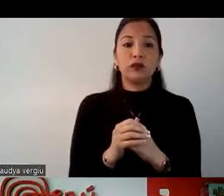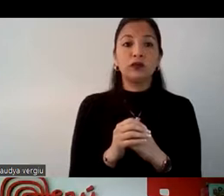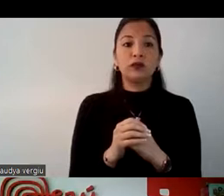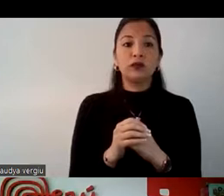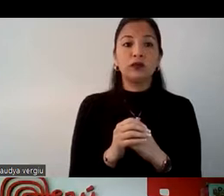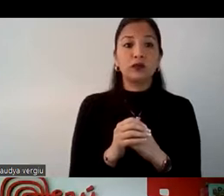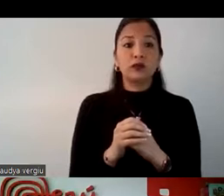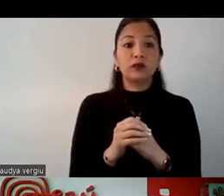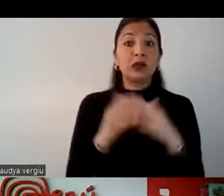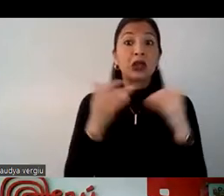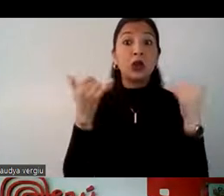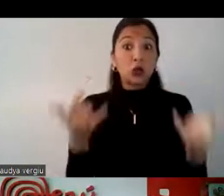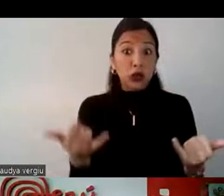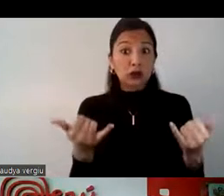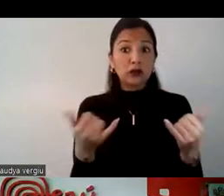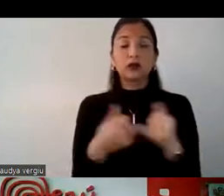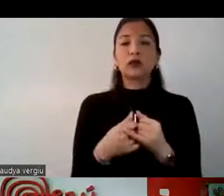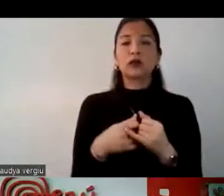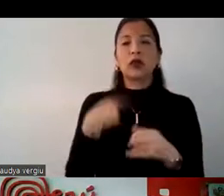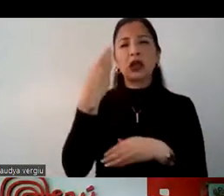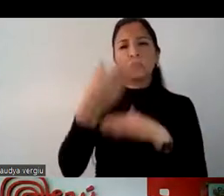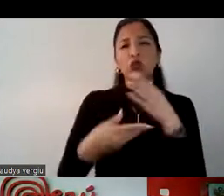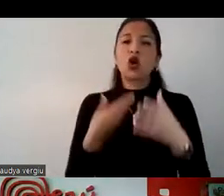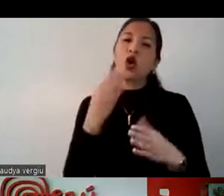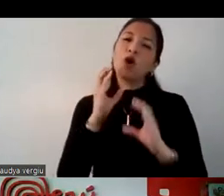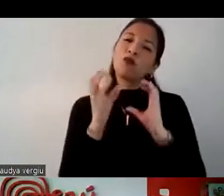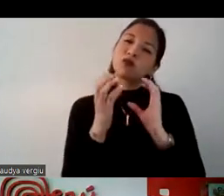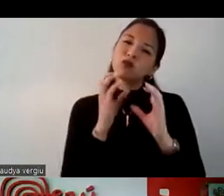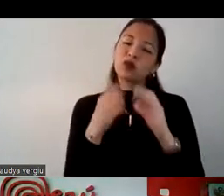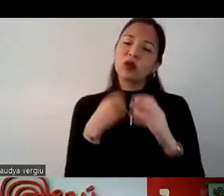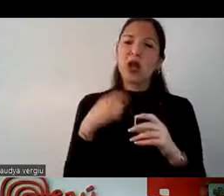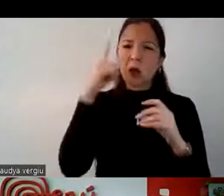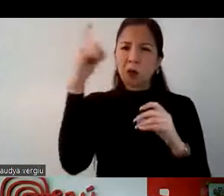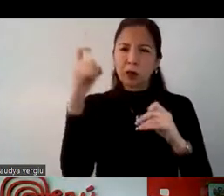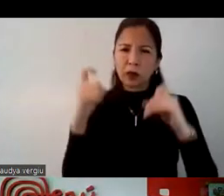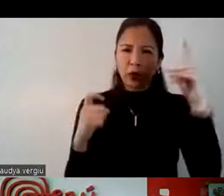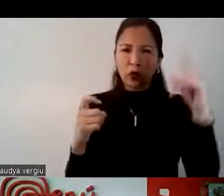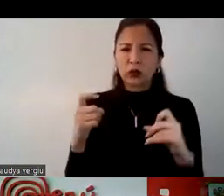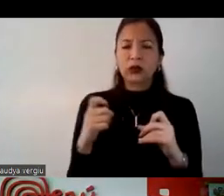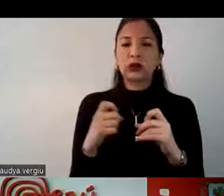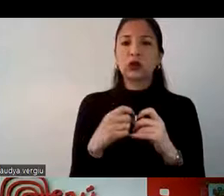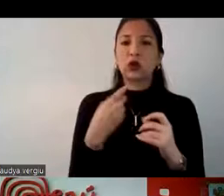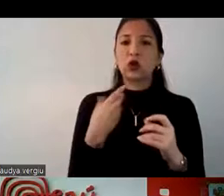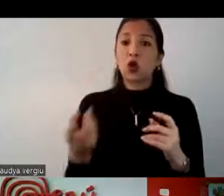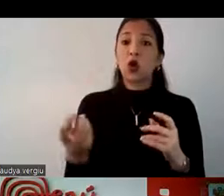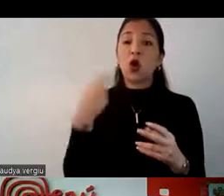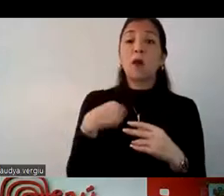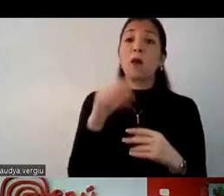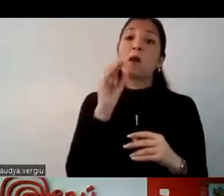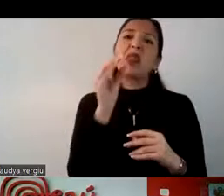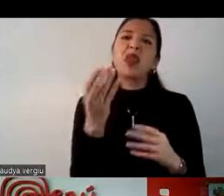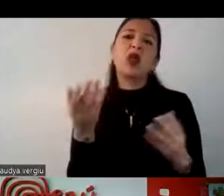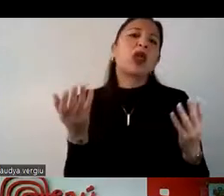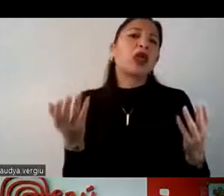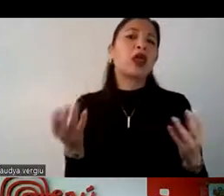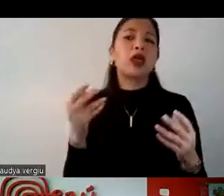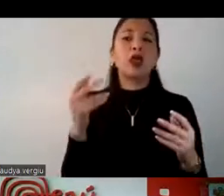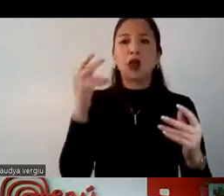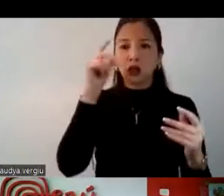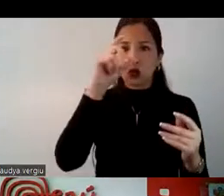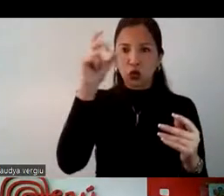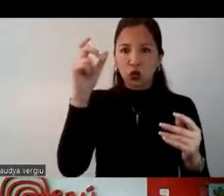Y bueno, luego de la conversación y la encuesta que tuvimos con estas mayoristas, ellos nos dieron sus opiniones sobre el turista